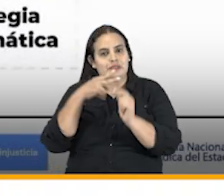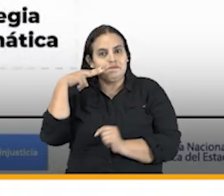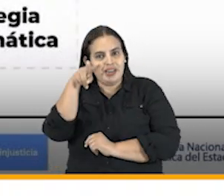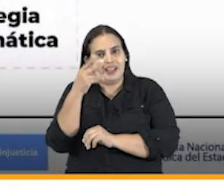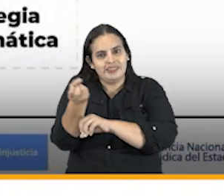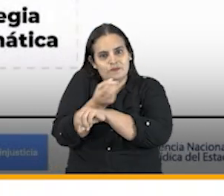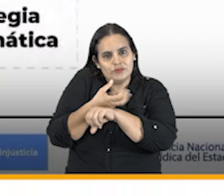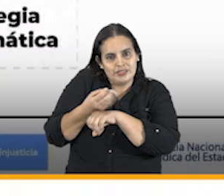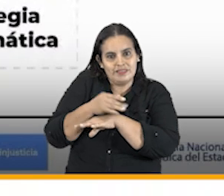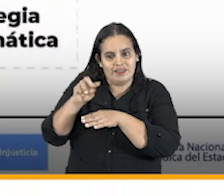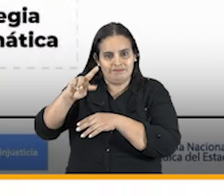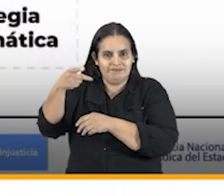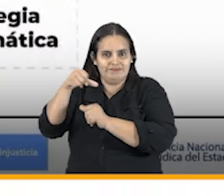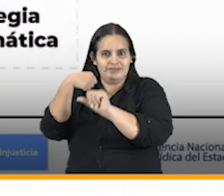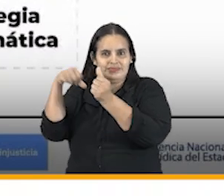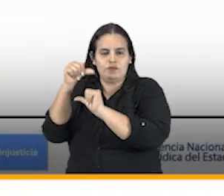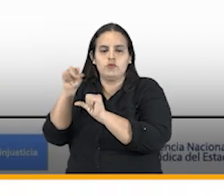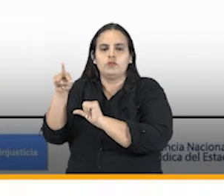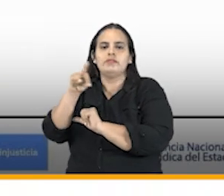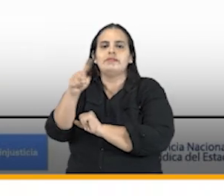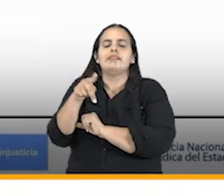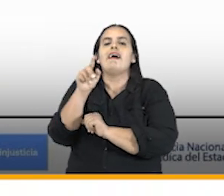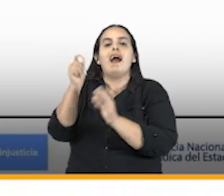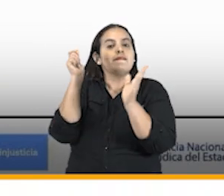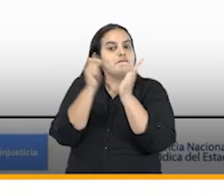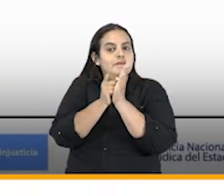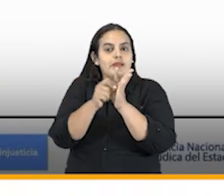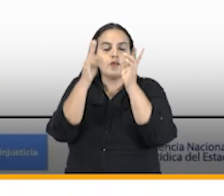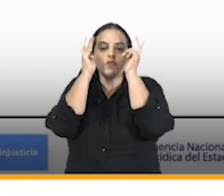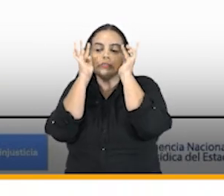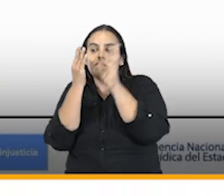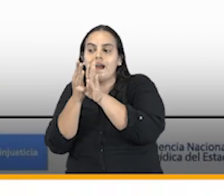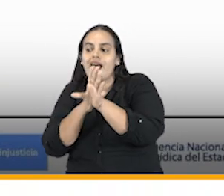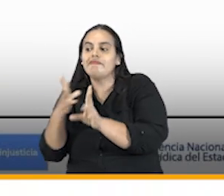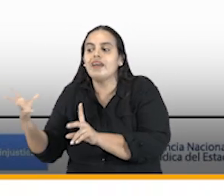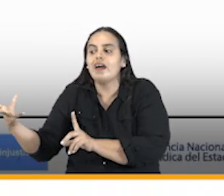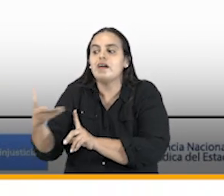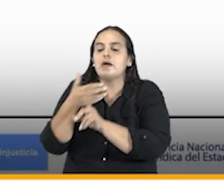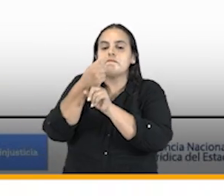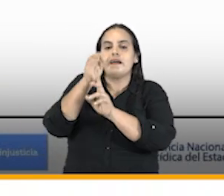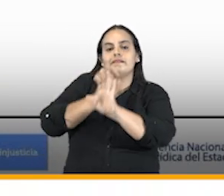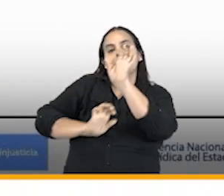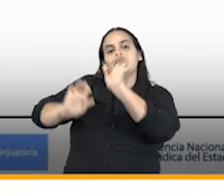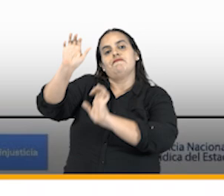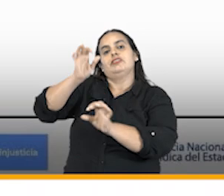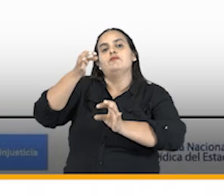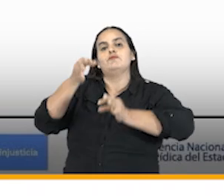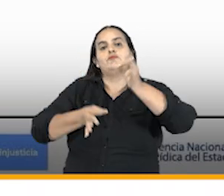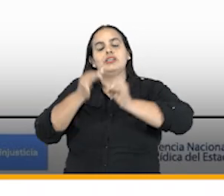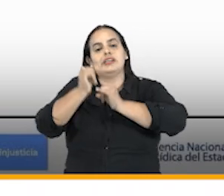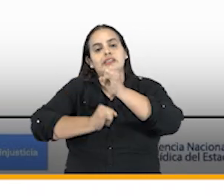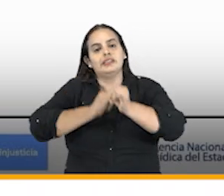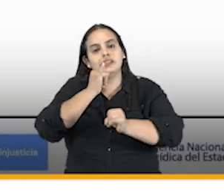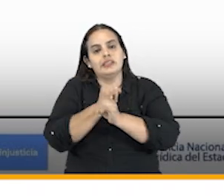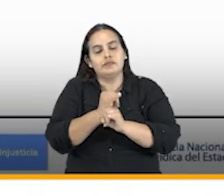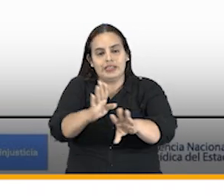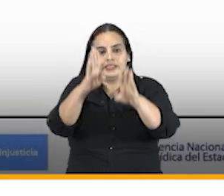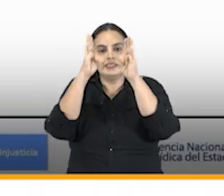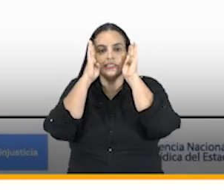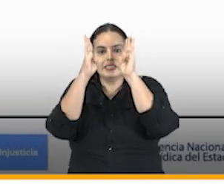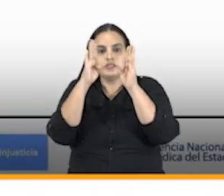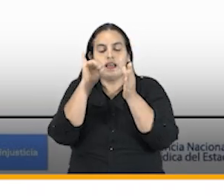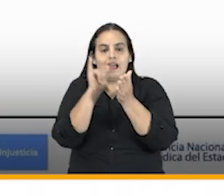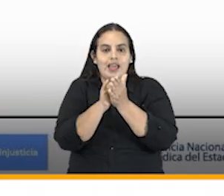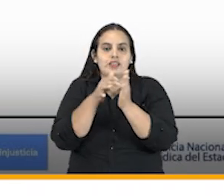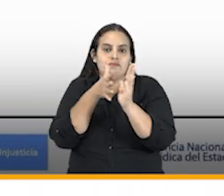ver en la diapositiva siguiente a partir del conocimiento adquirido por la dirección de defensa jurídica internacional en la atención de